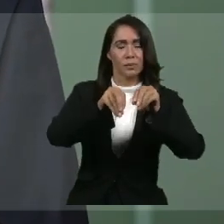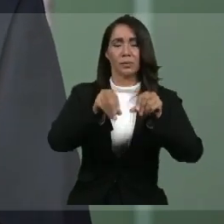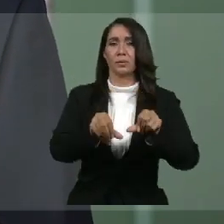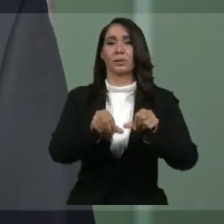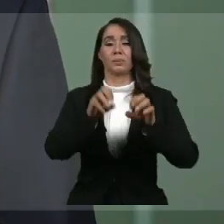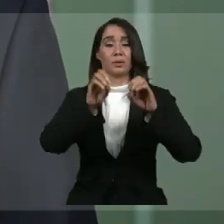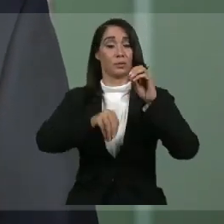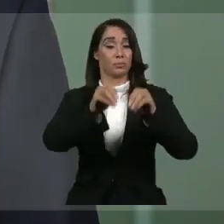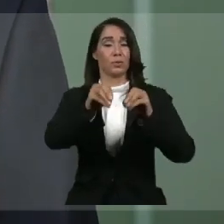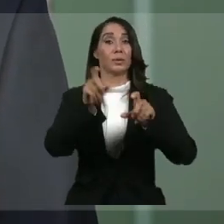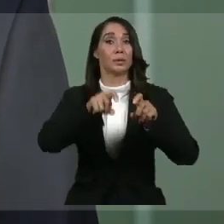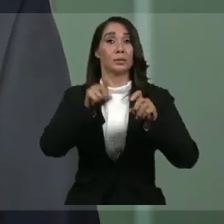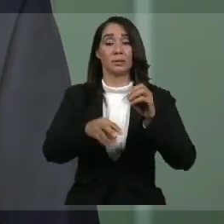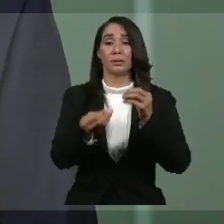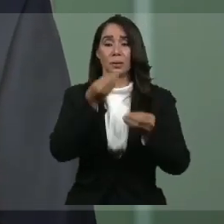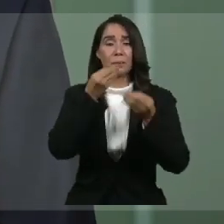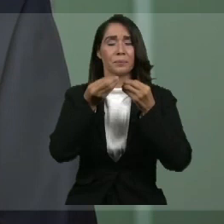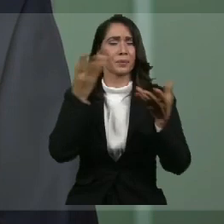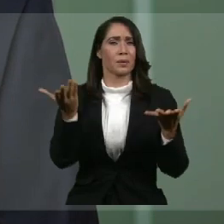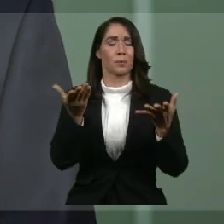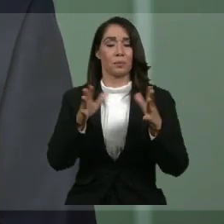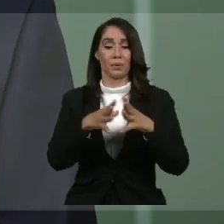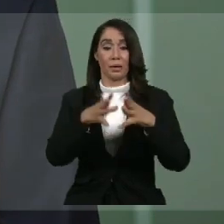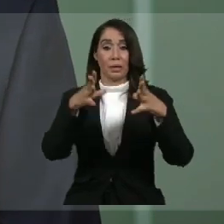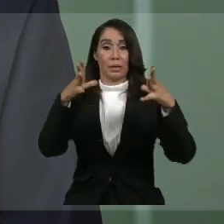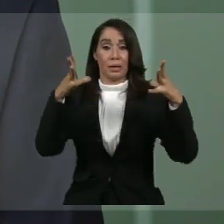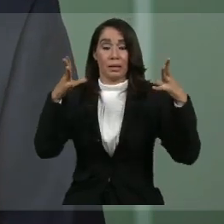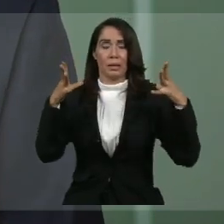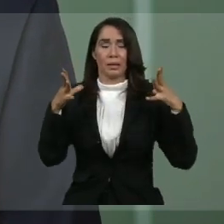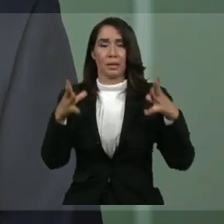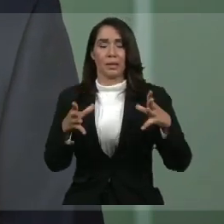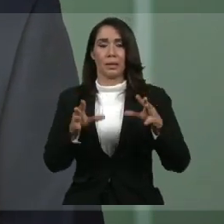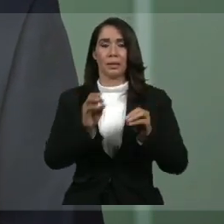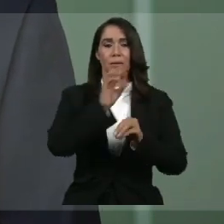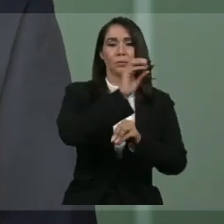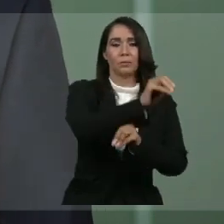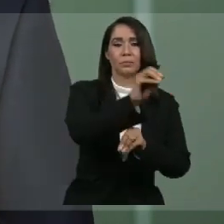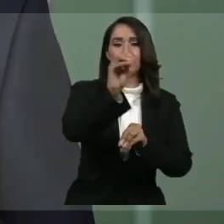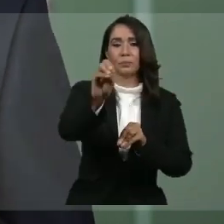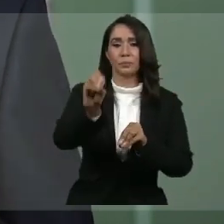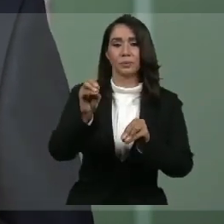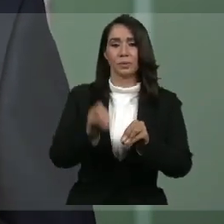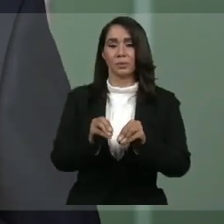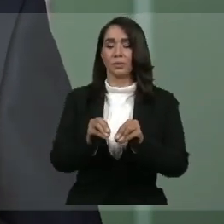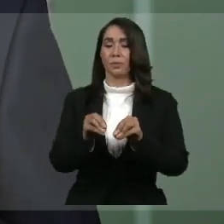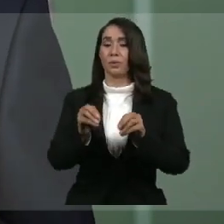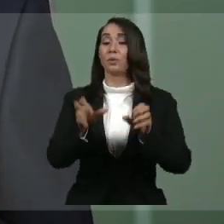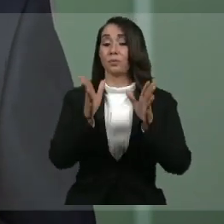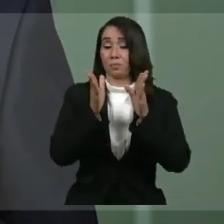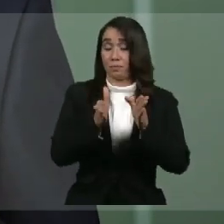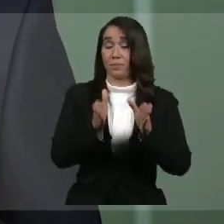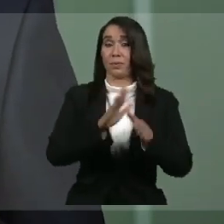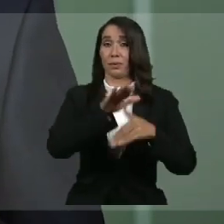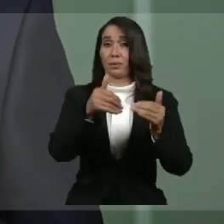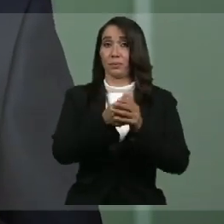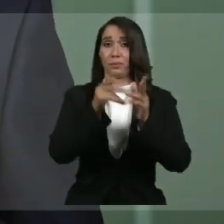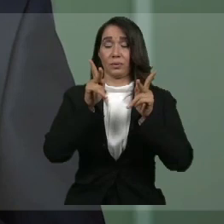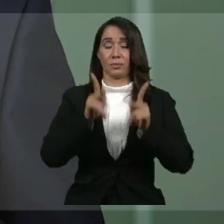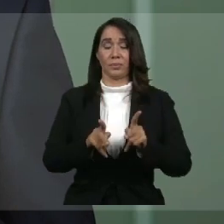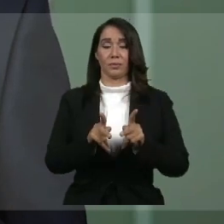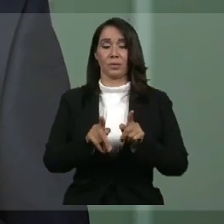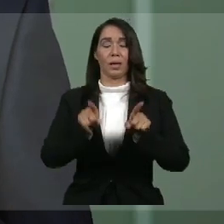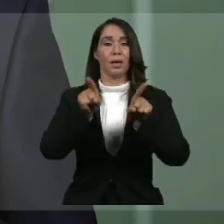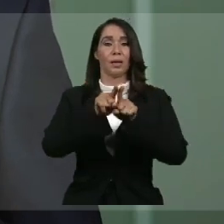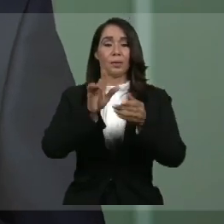esenciales que se necesitan en grandes cantidades y en distribuirlos de forma segura a la población. Tenemos